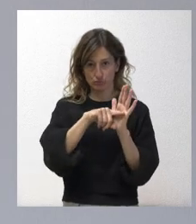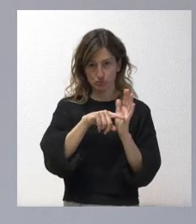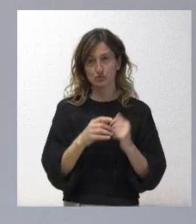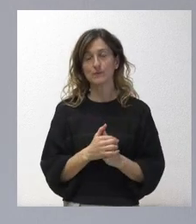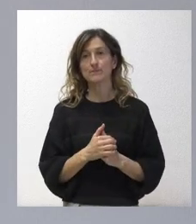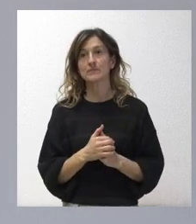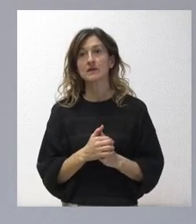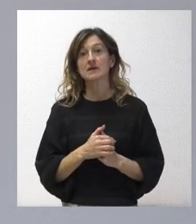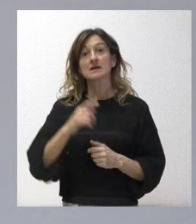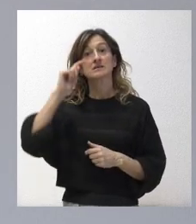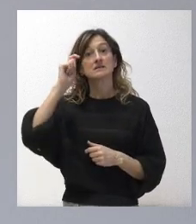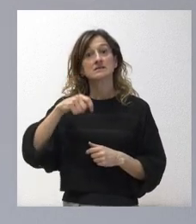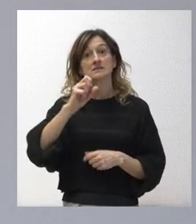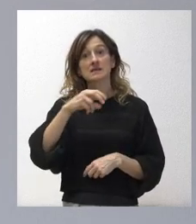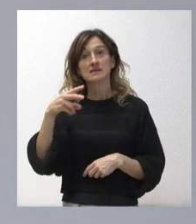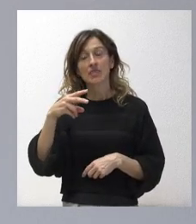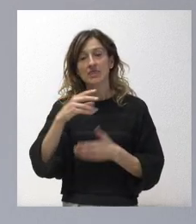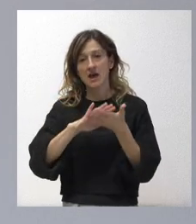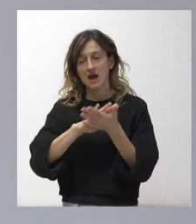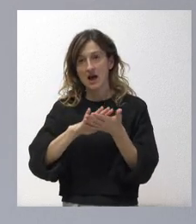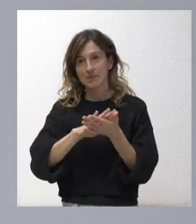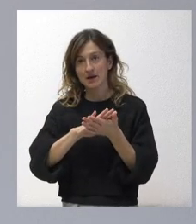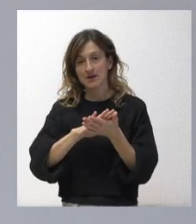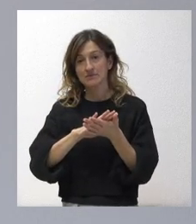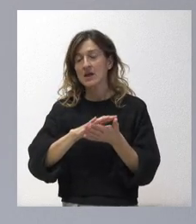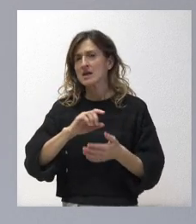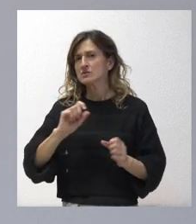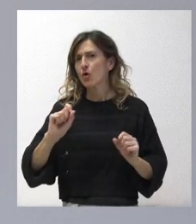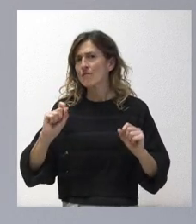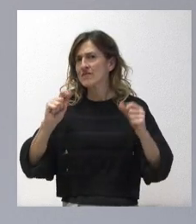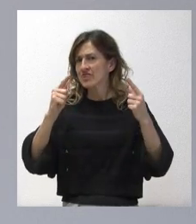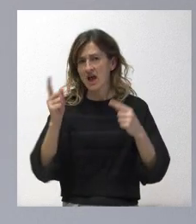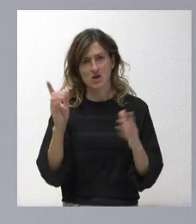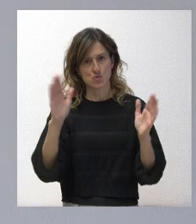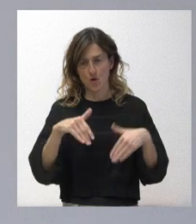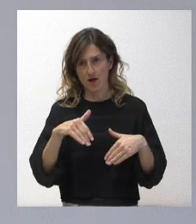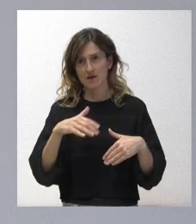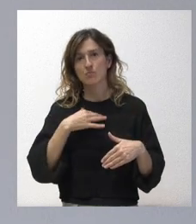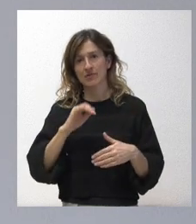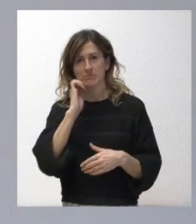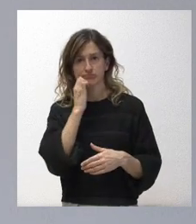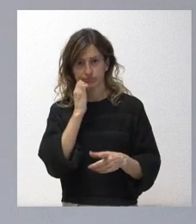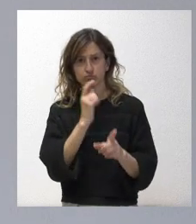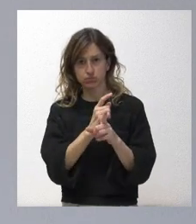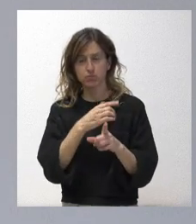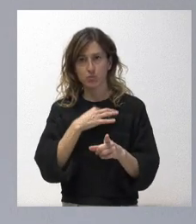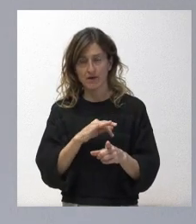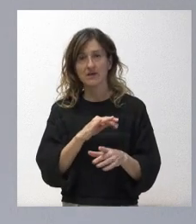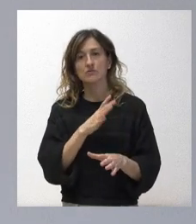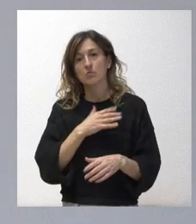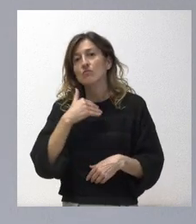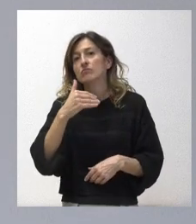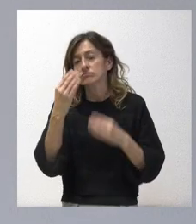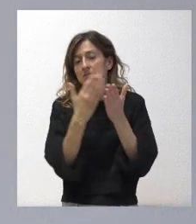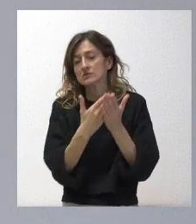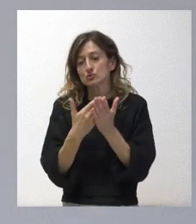La sentencia, yo tengo que decir varias cosas. Primero, no es una sentencia firme, cabe recurso de casación y, por lo tanto, no reservamos la posibilidad de recorrerlo tras su estudio